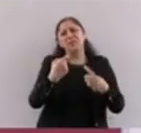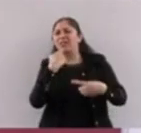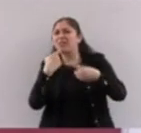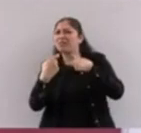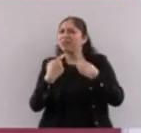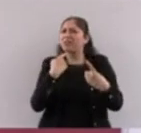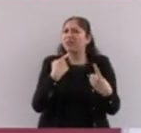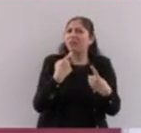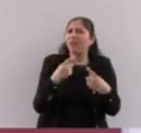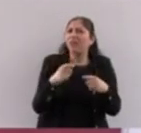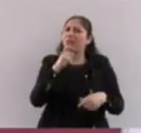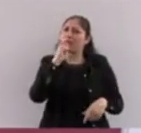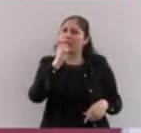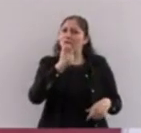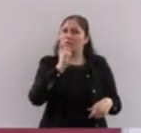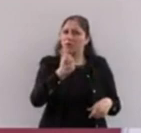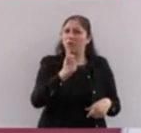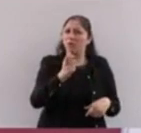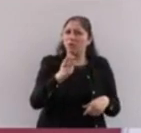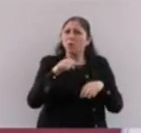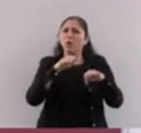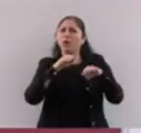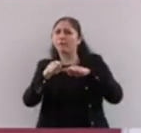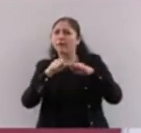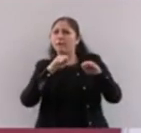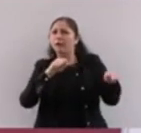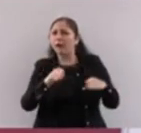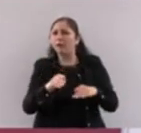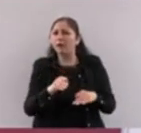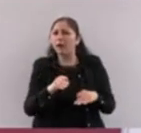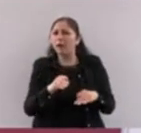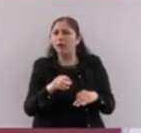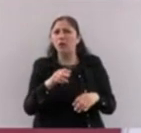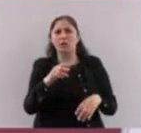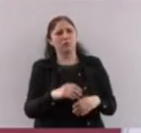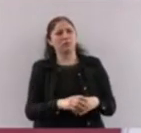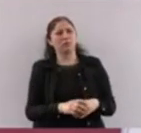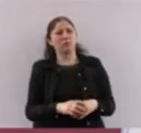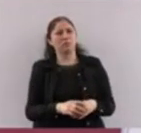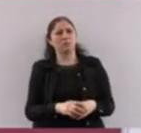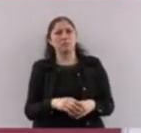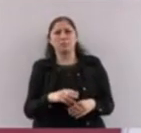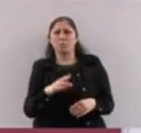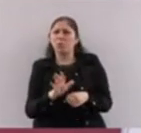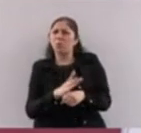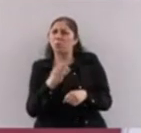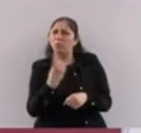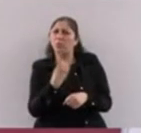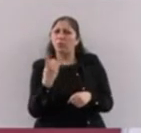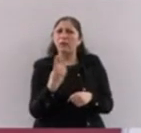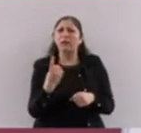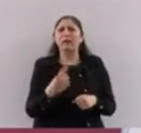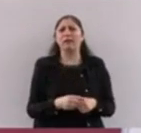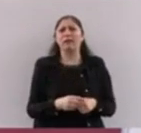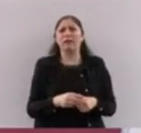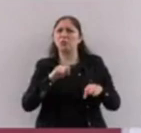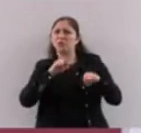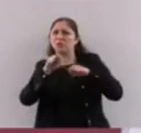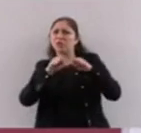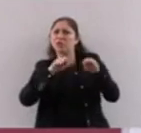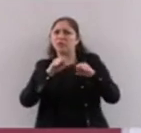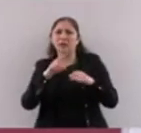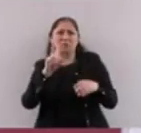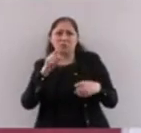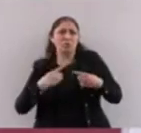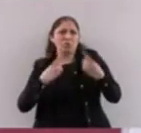trabajaban del dinero de los que sí trabajaban, porque esa es la mente del conservador. Y el presidente decía,